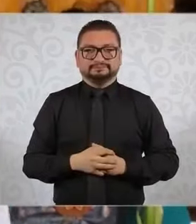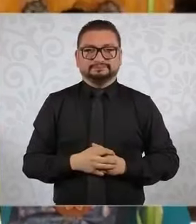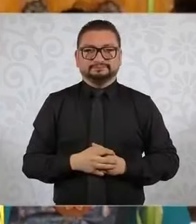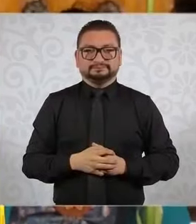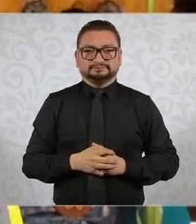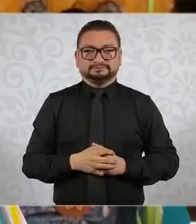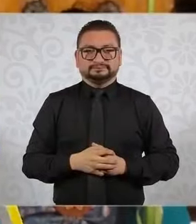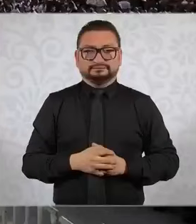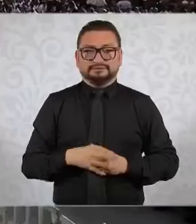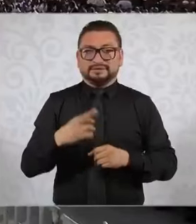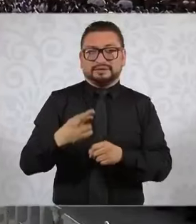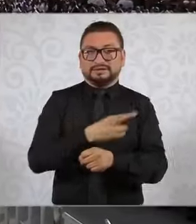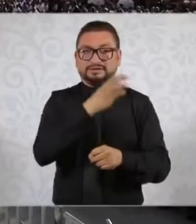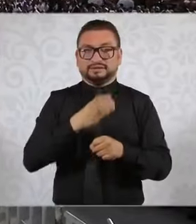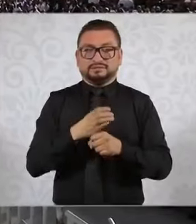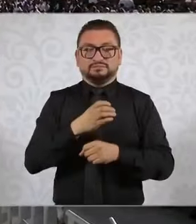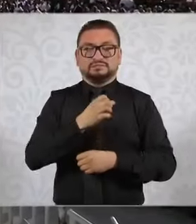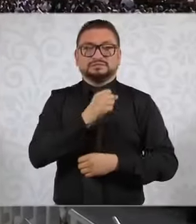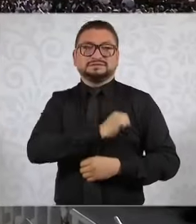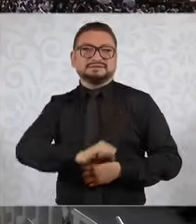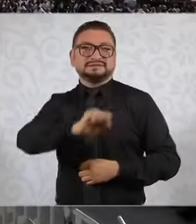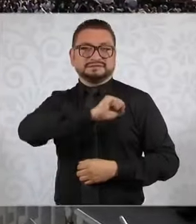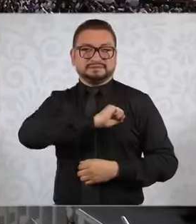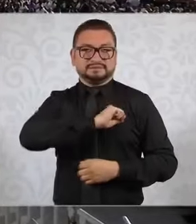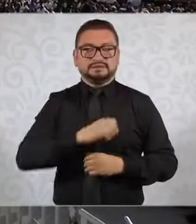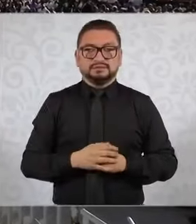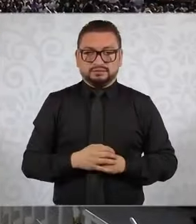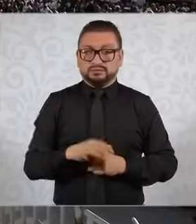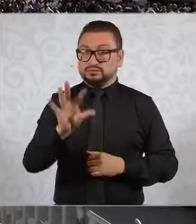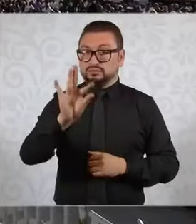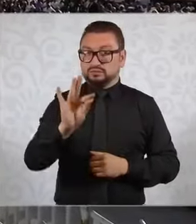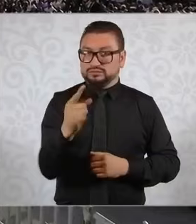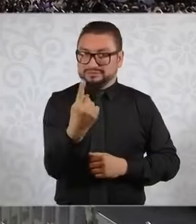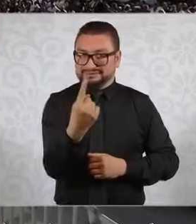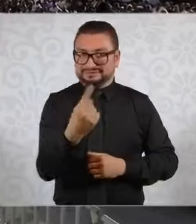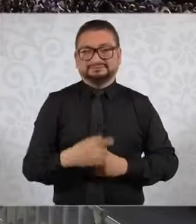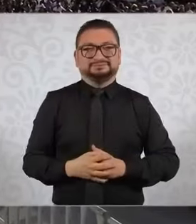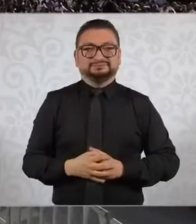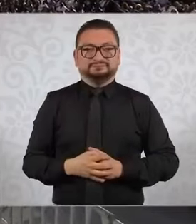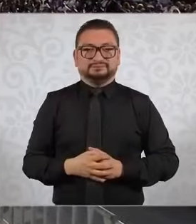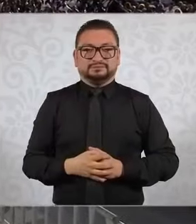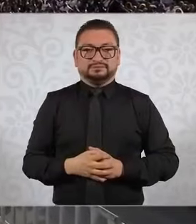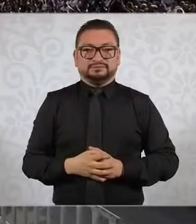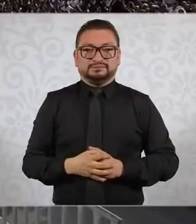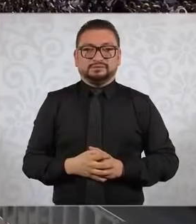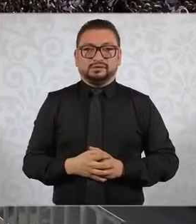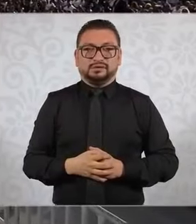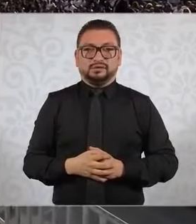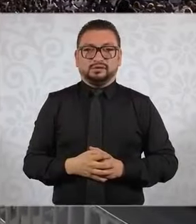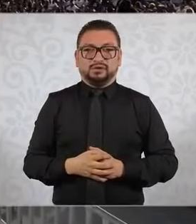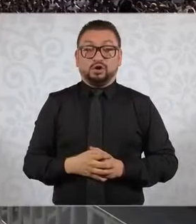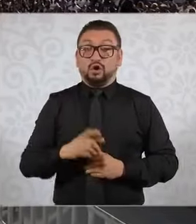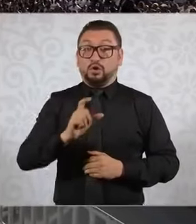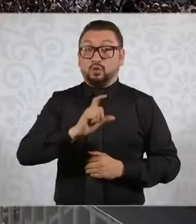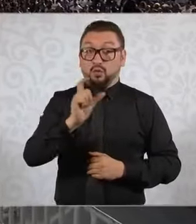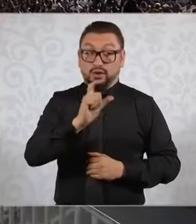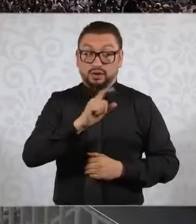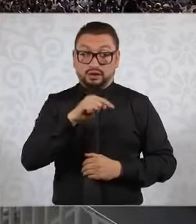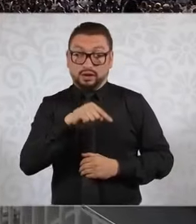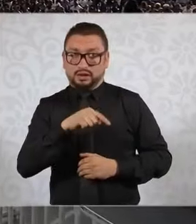República Sana, 41. Desde su nacimiento,